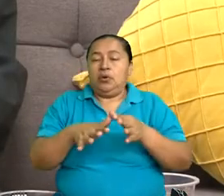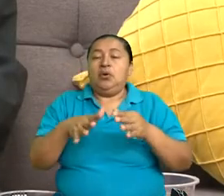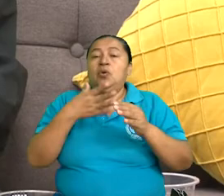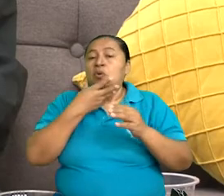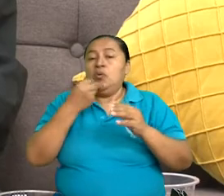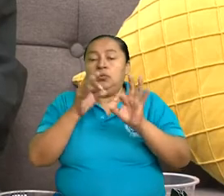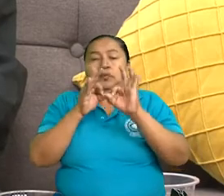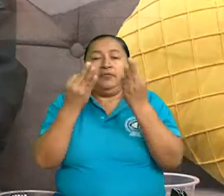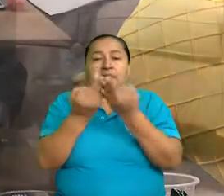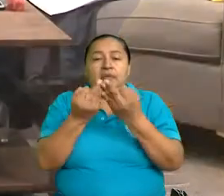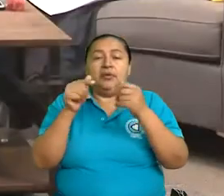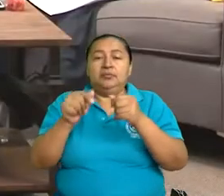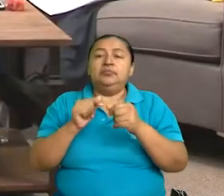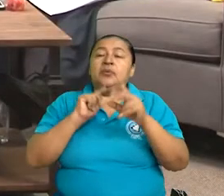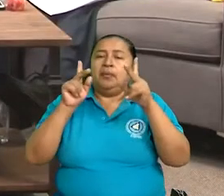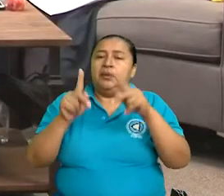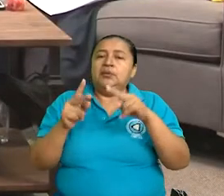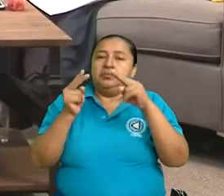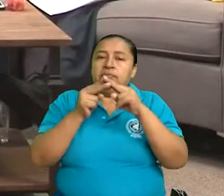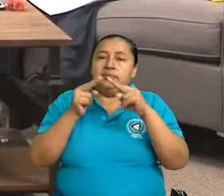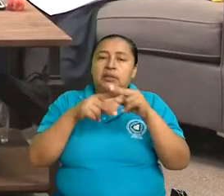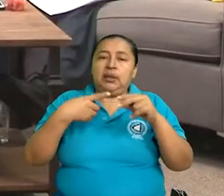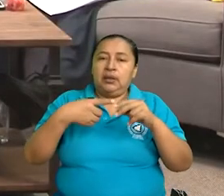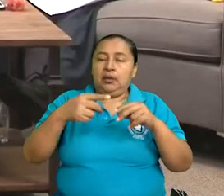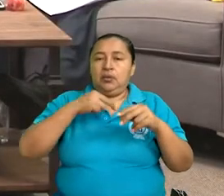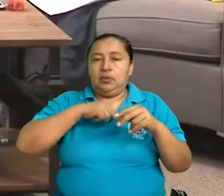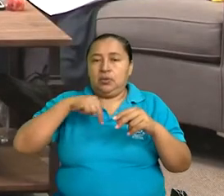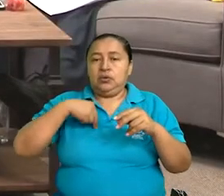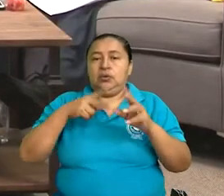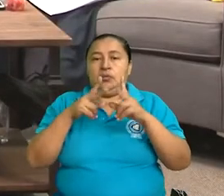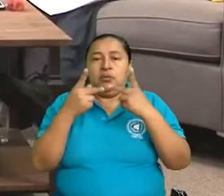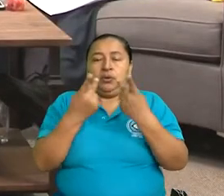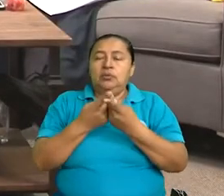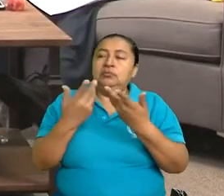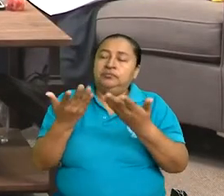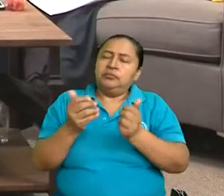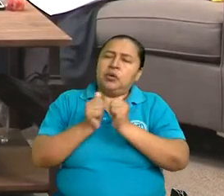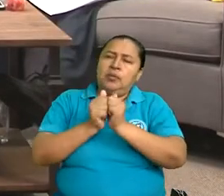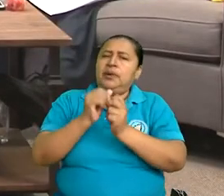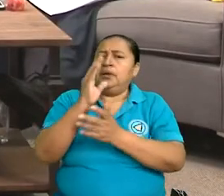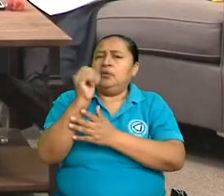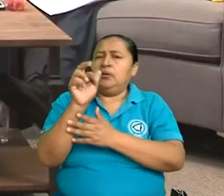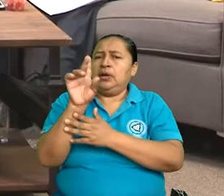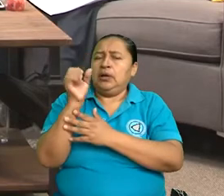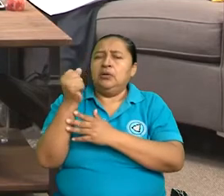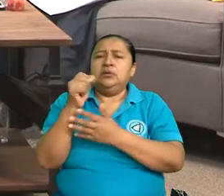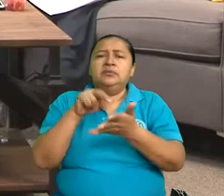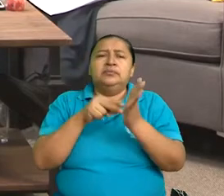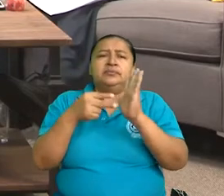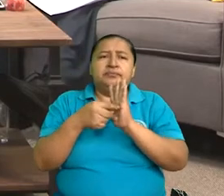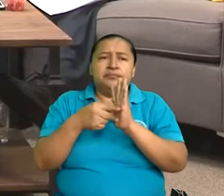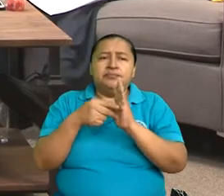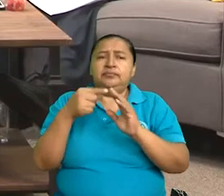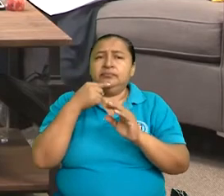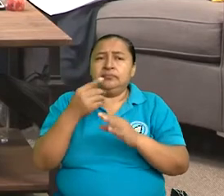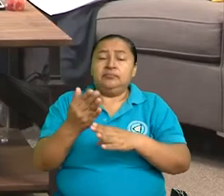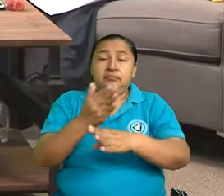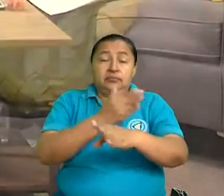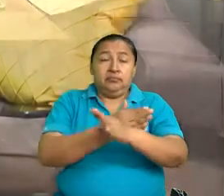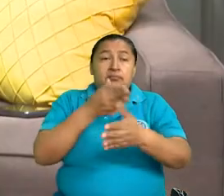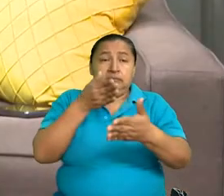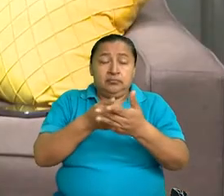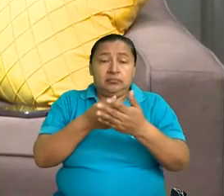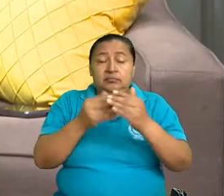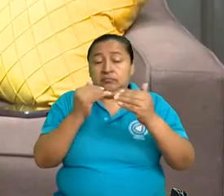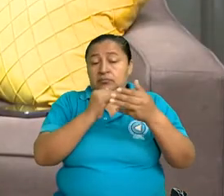persona muy vinculada con el diario Andar de nuestro pueblo, ¿no, compañero Carlos? Entender un poquito lo que significa, bueno, dejábamos entre